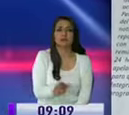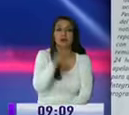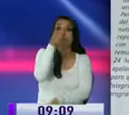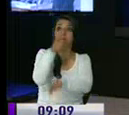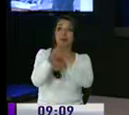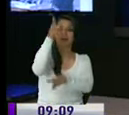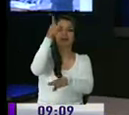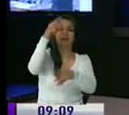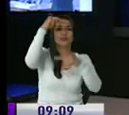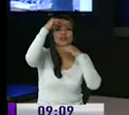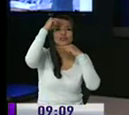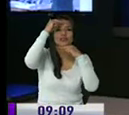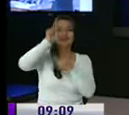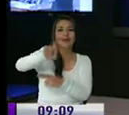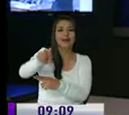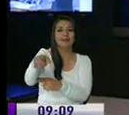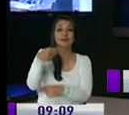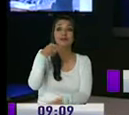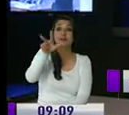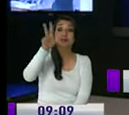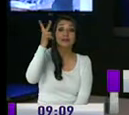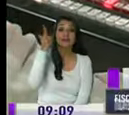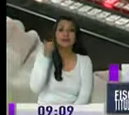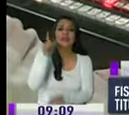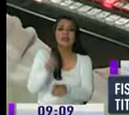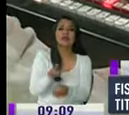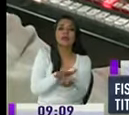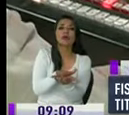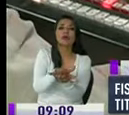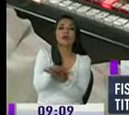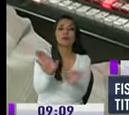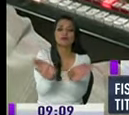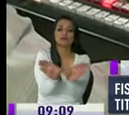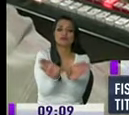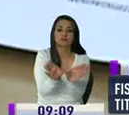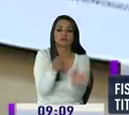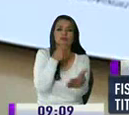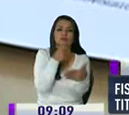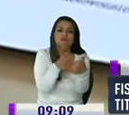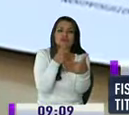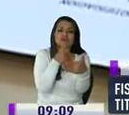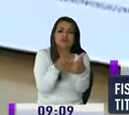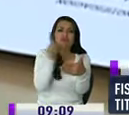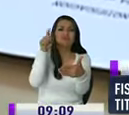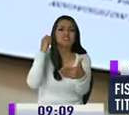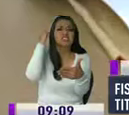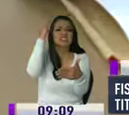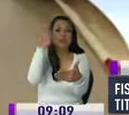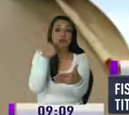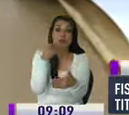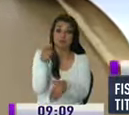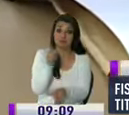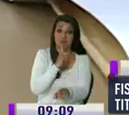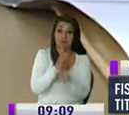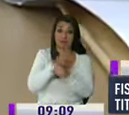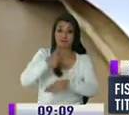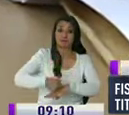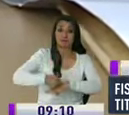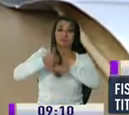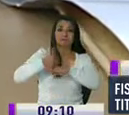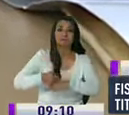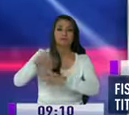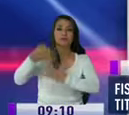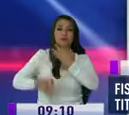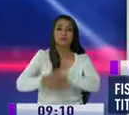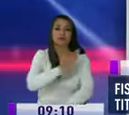de comunicación para que en el plazo de tres días remitan copias certificadas de reportajes que hablan del supuesto tráfico de influencias en la función